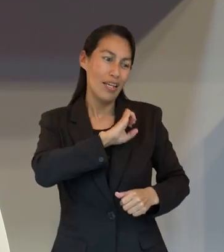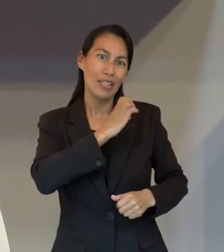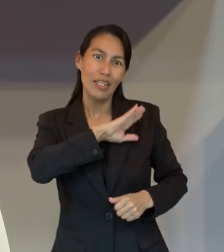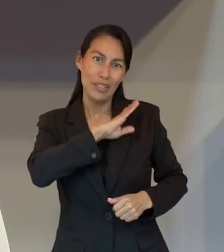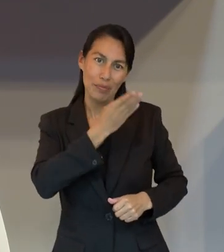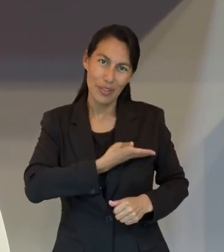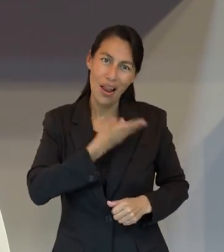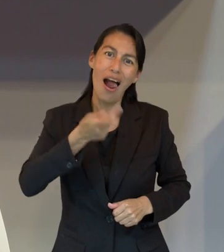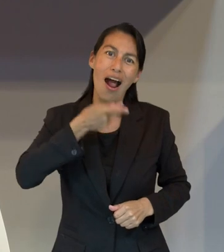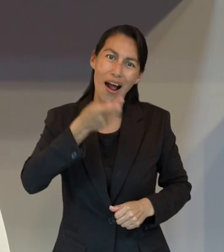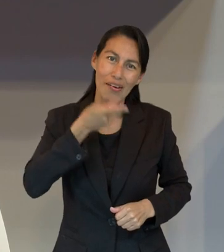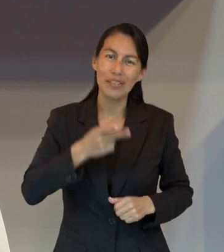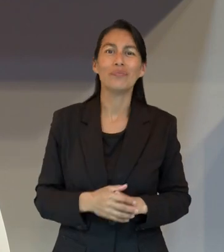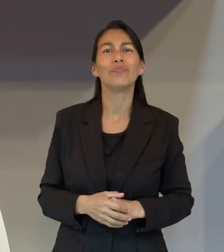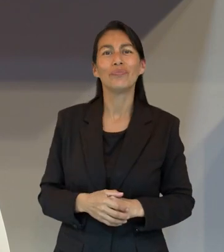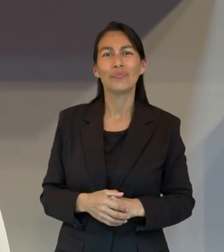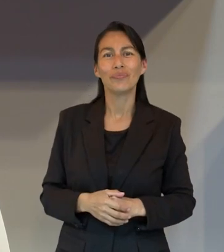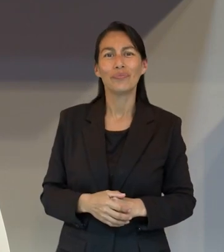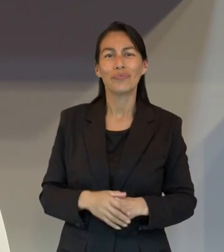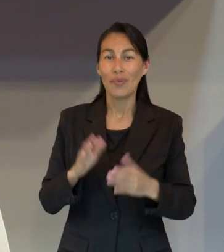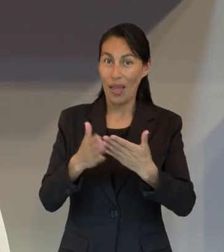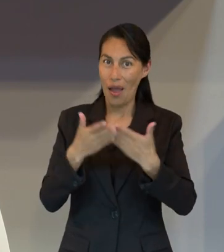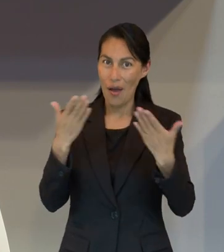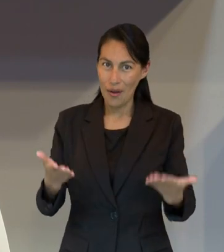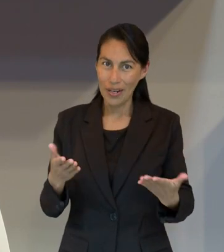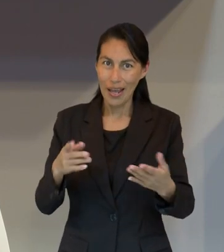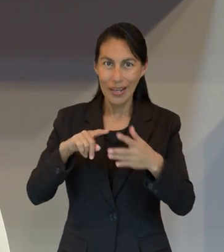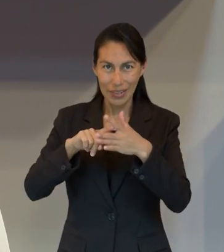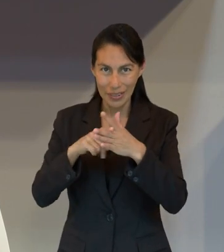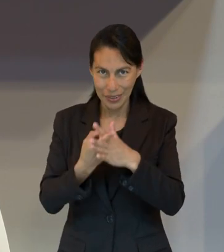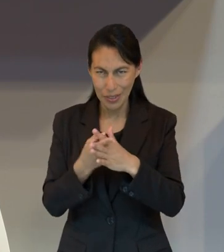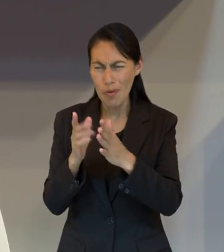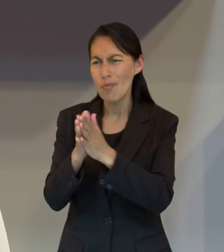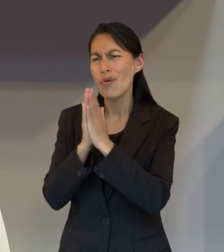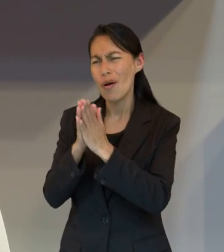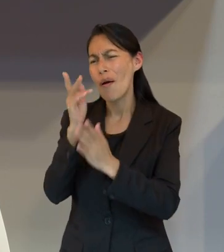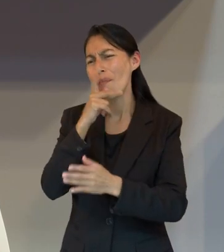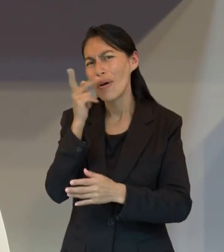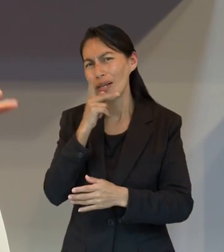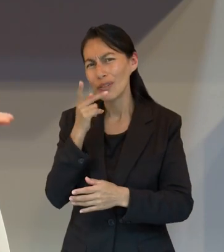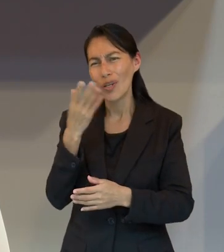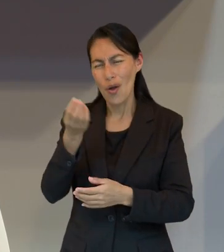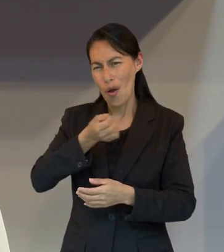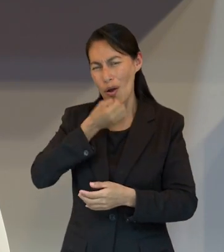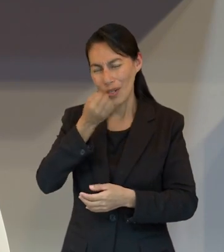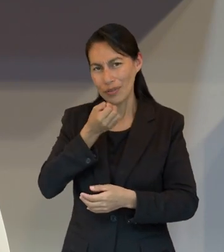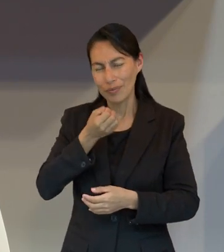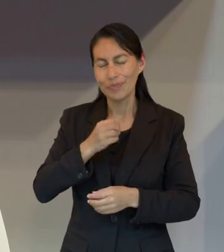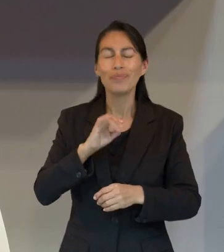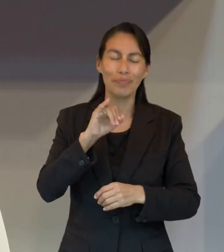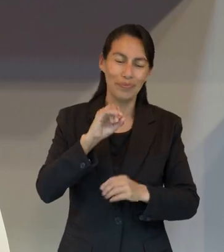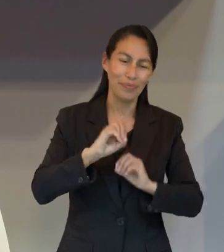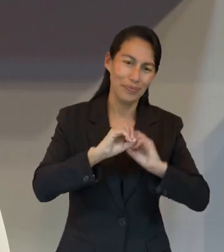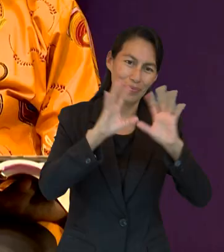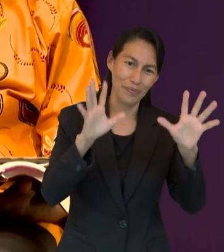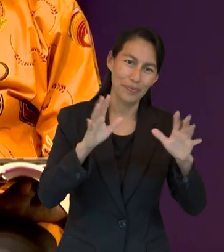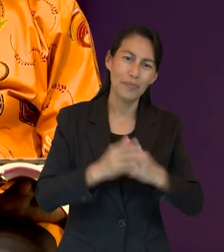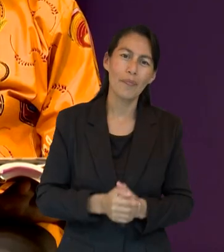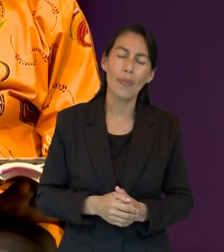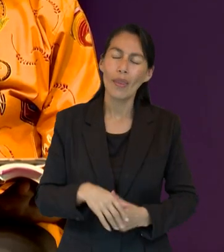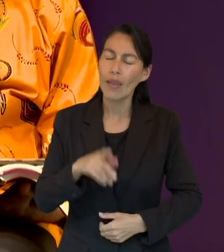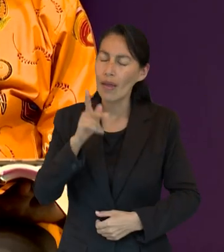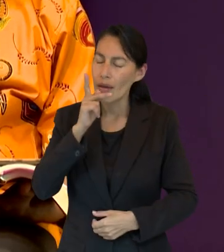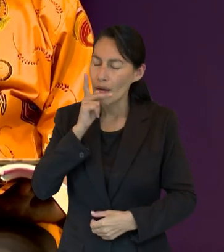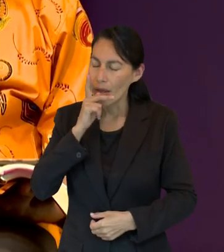Y bueno, vamos a dar comienzo a este estudio, pero para comenzar me gustaría pedirle al Pastor Teixeira que nos dirija en oración. Claro que sí,